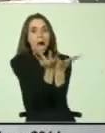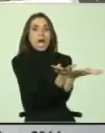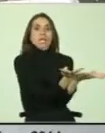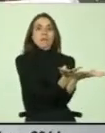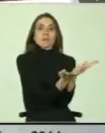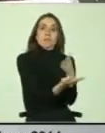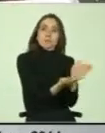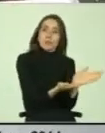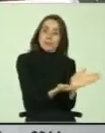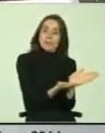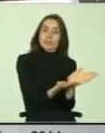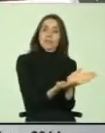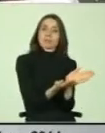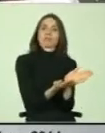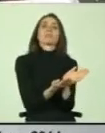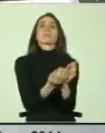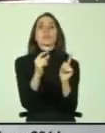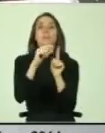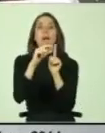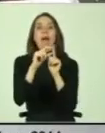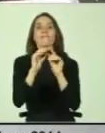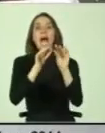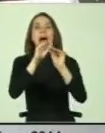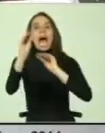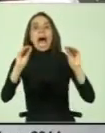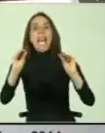Bueno, el contexto de alarma preventiva de tsunami